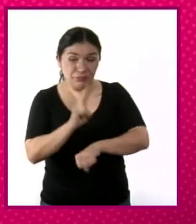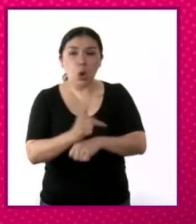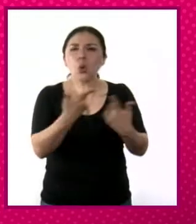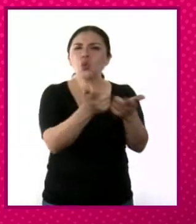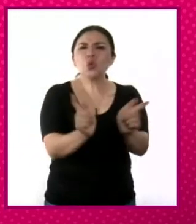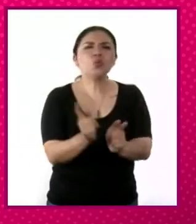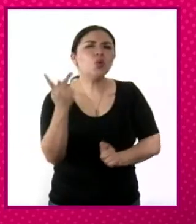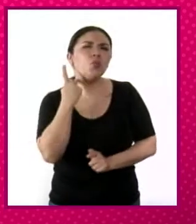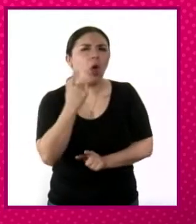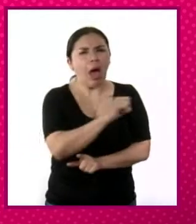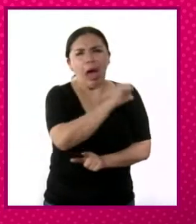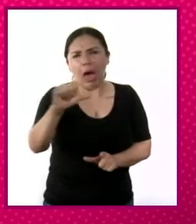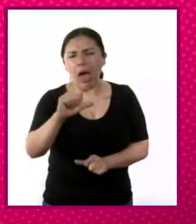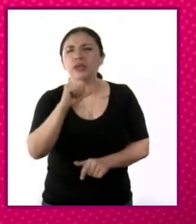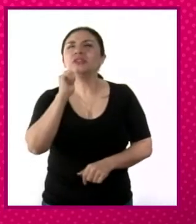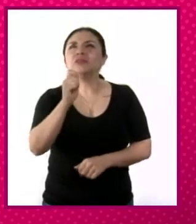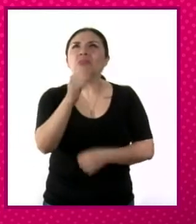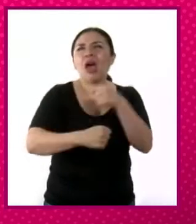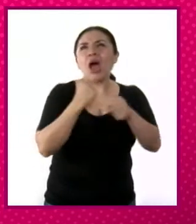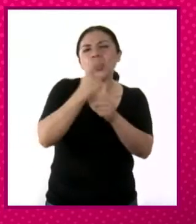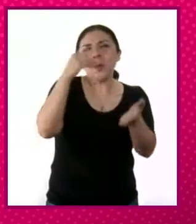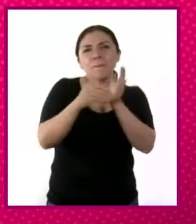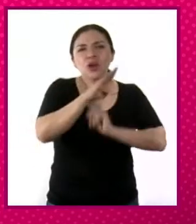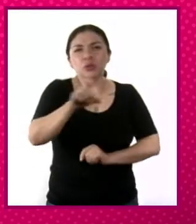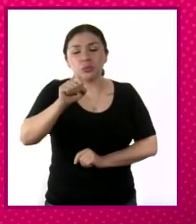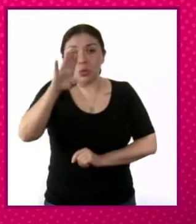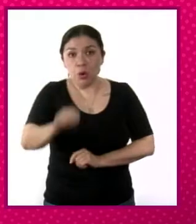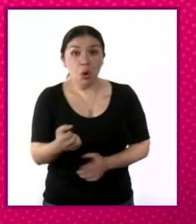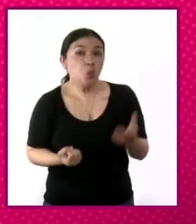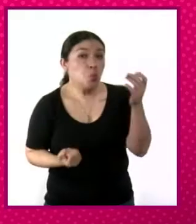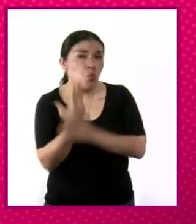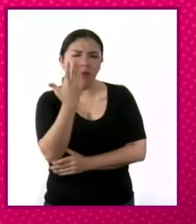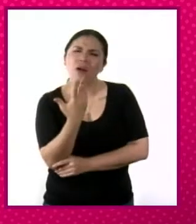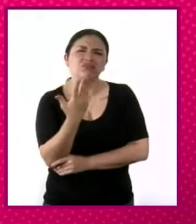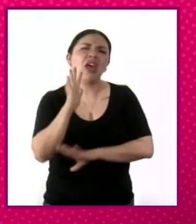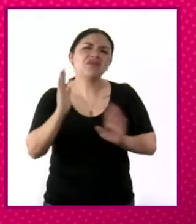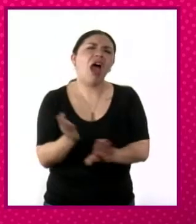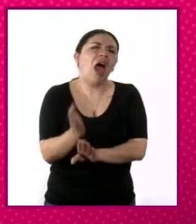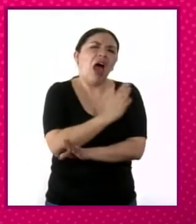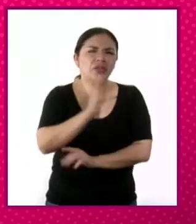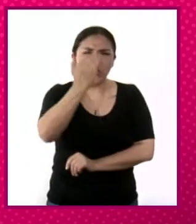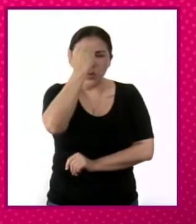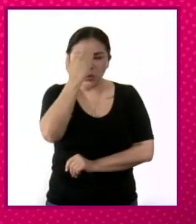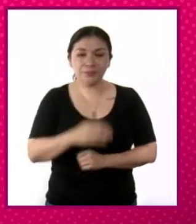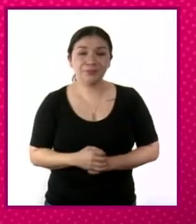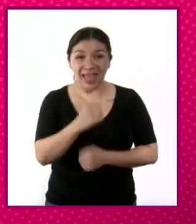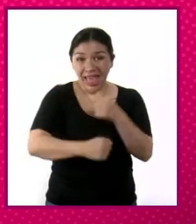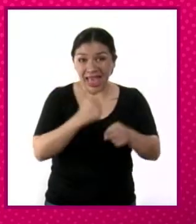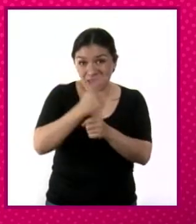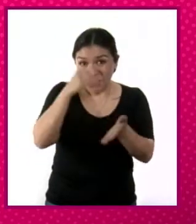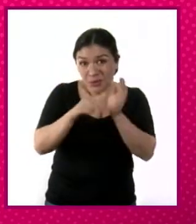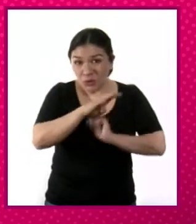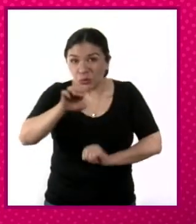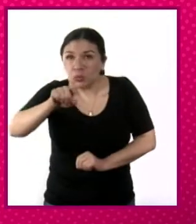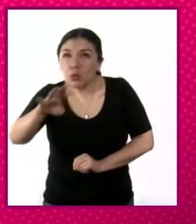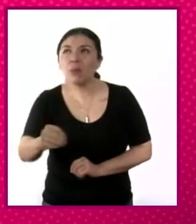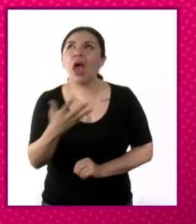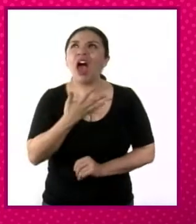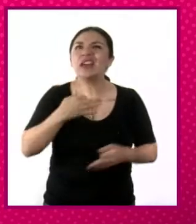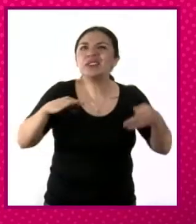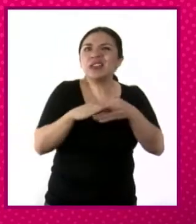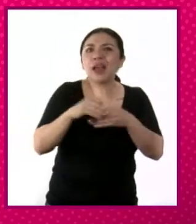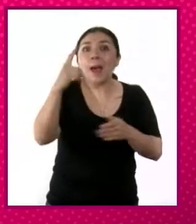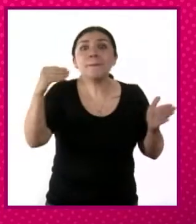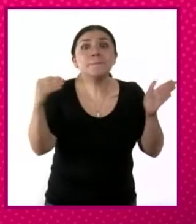políticos hacia 1929 no son una novedad. Para 1929 existían alrededor de mil